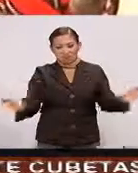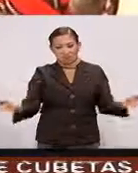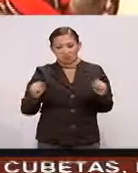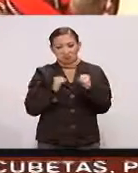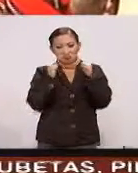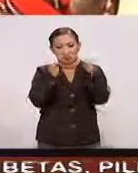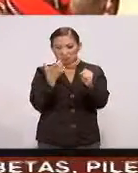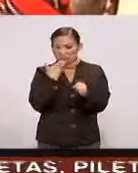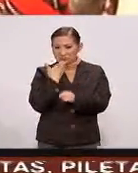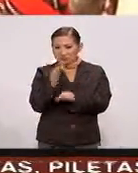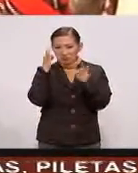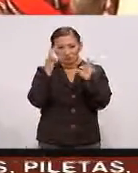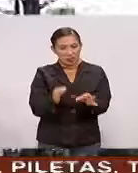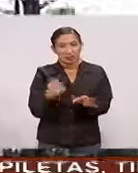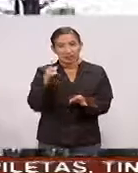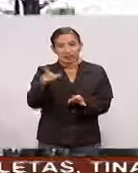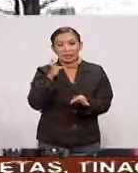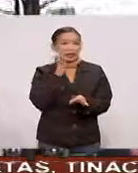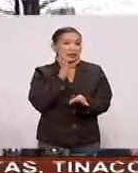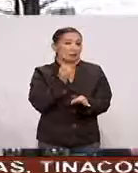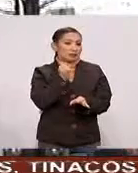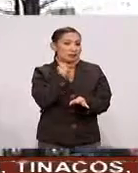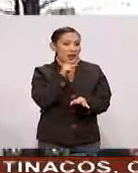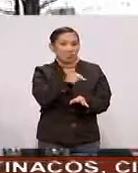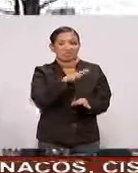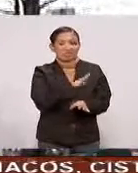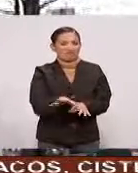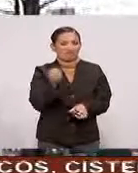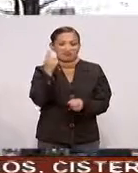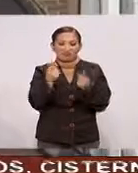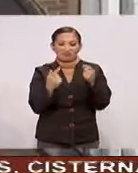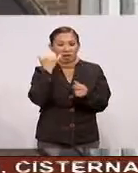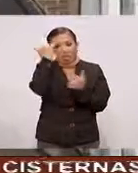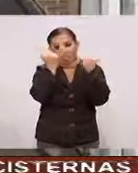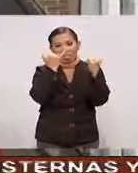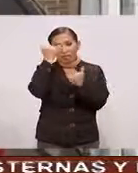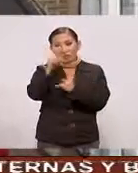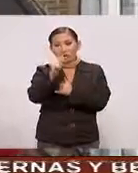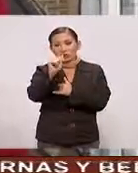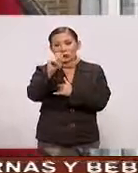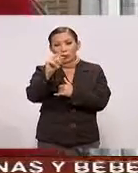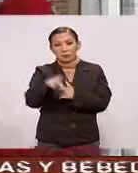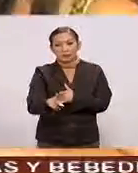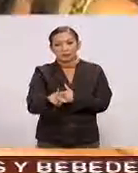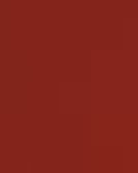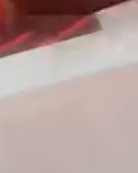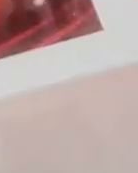de poderes Es muy efectivo Y el Congreso Podría rechazar Muchas de las iniciativas De Trump